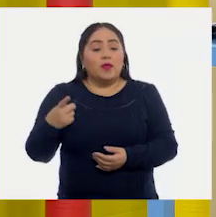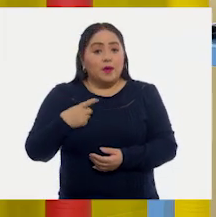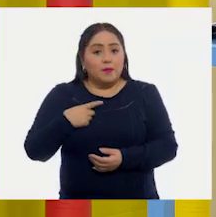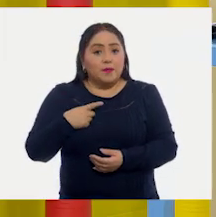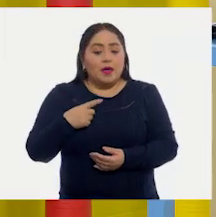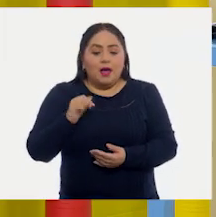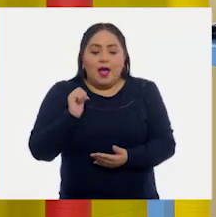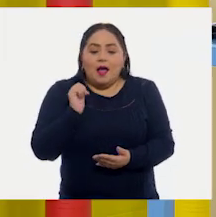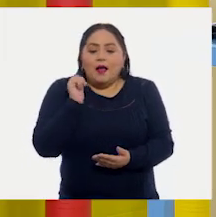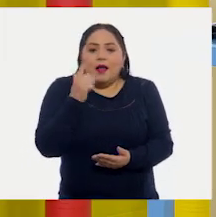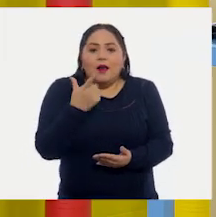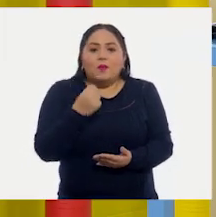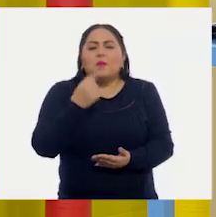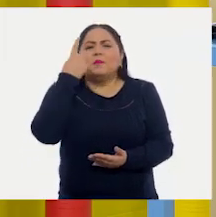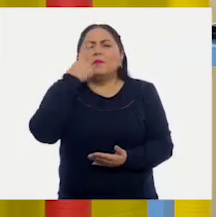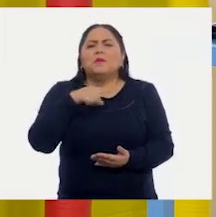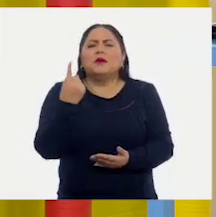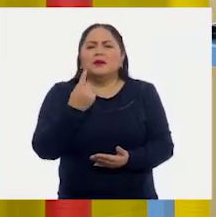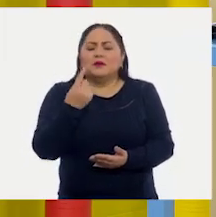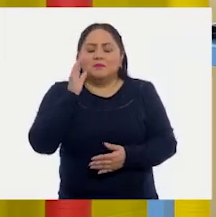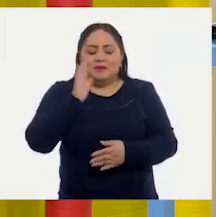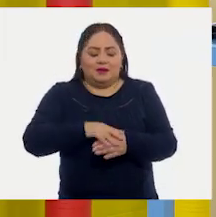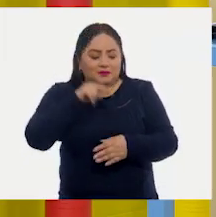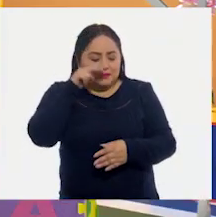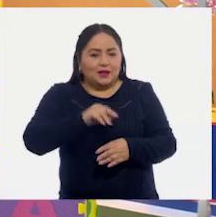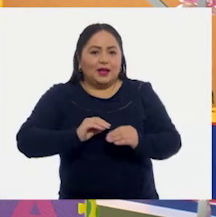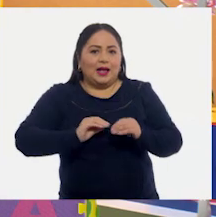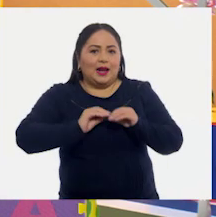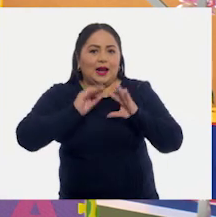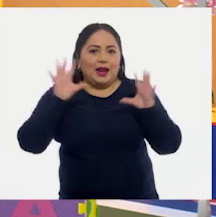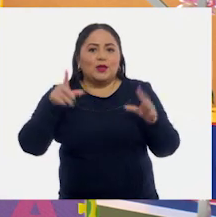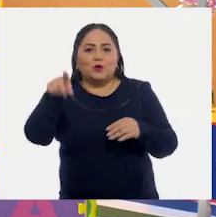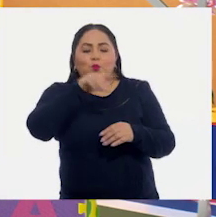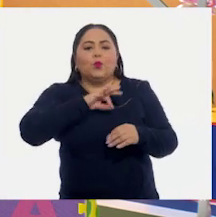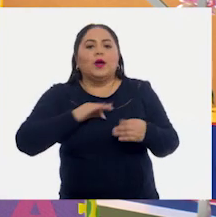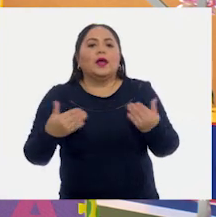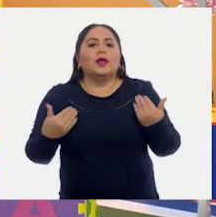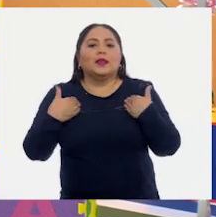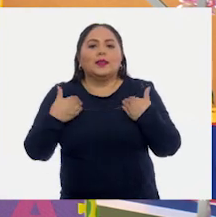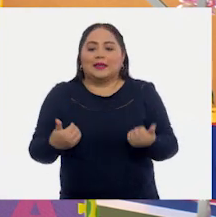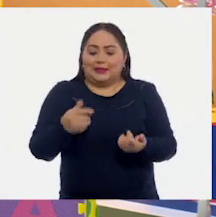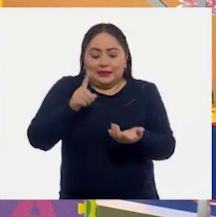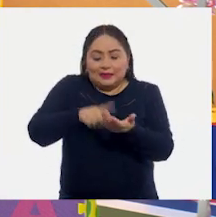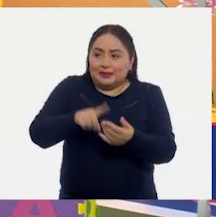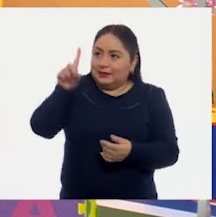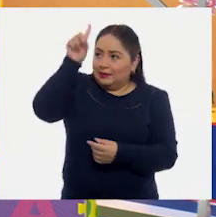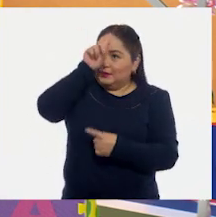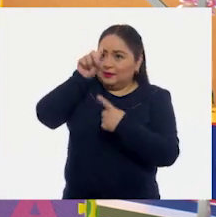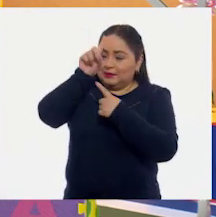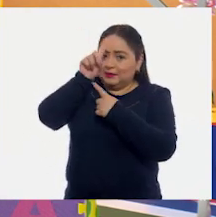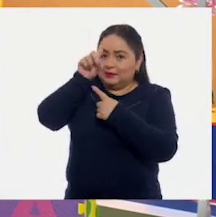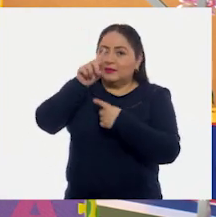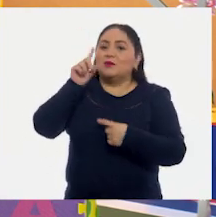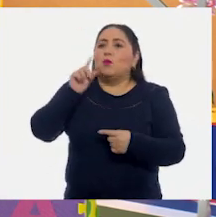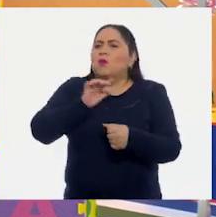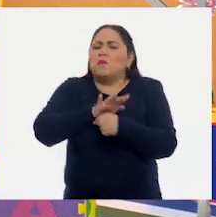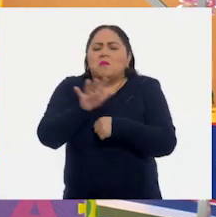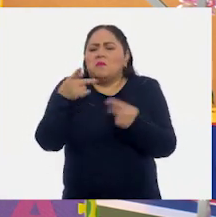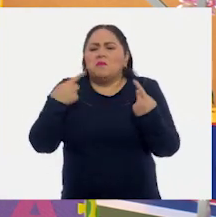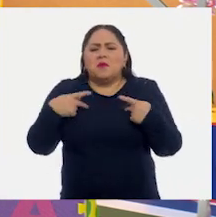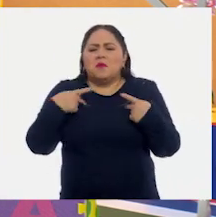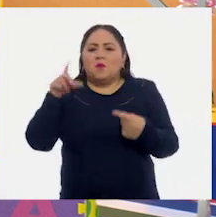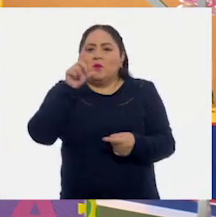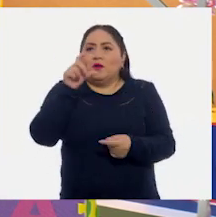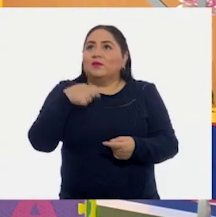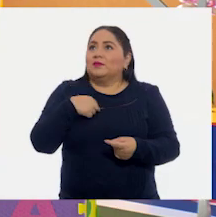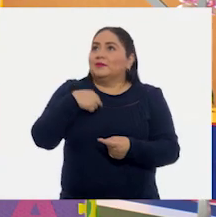algo para que sea claro y nos puedan entender esa recomendación. Cualquier persona a la que